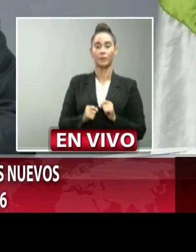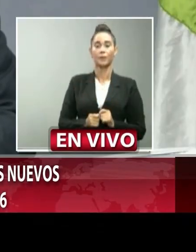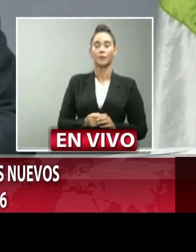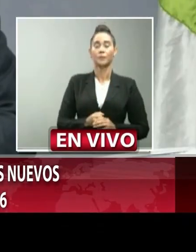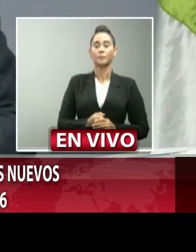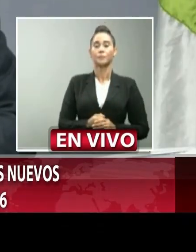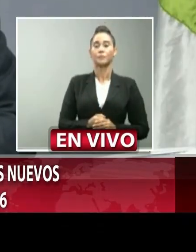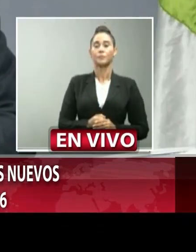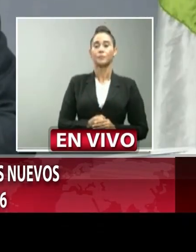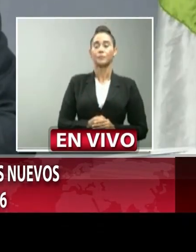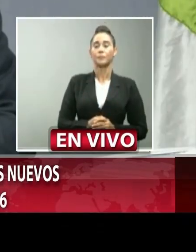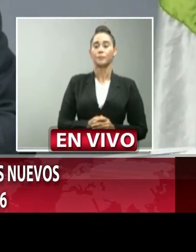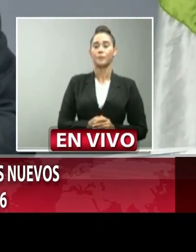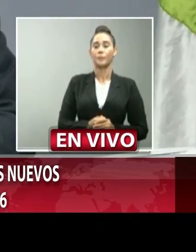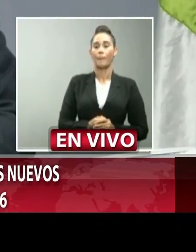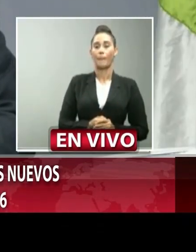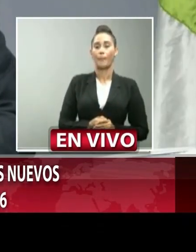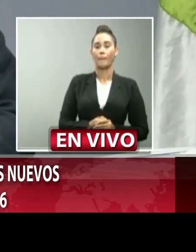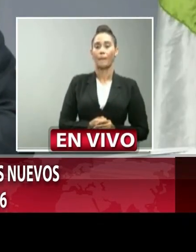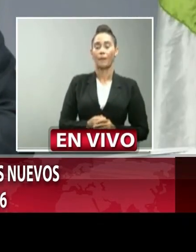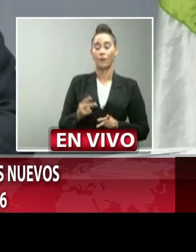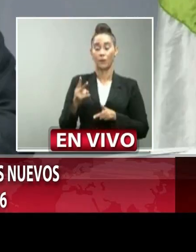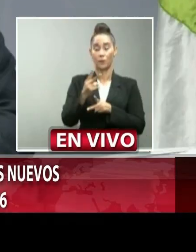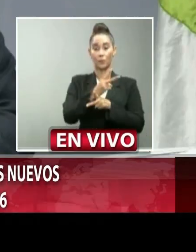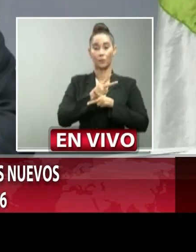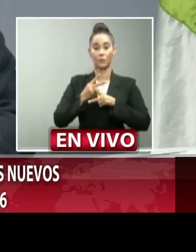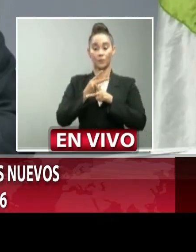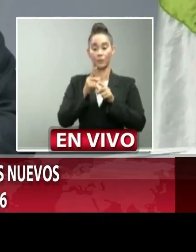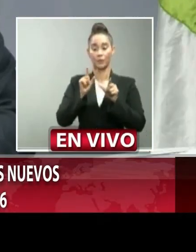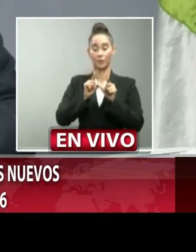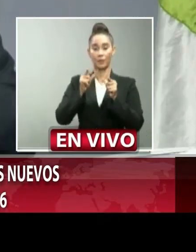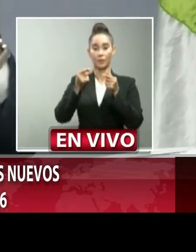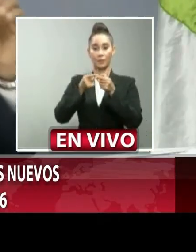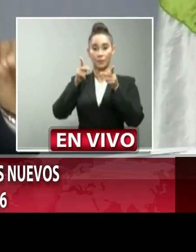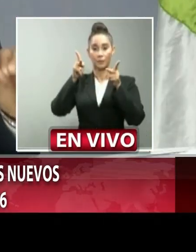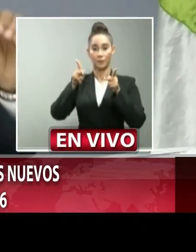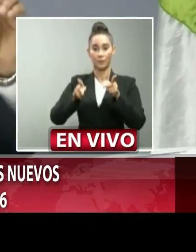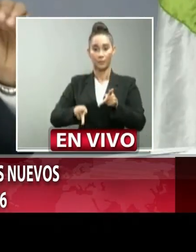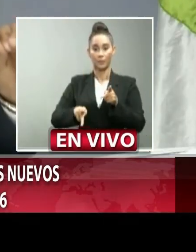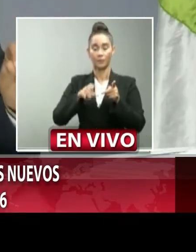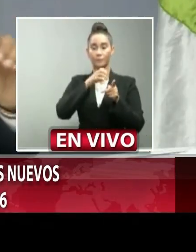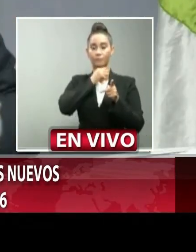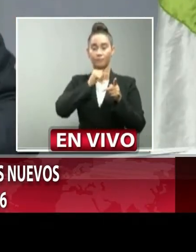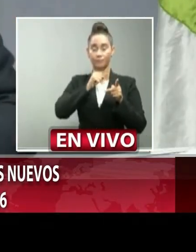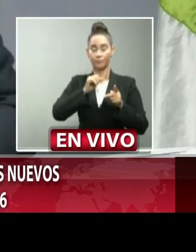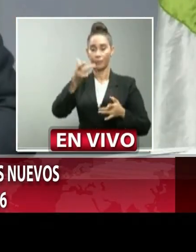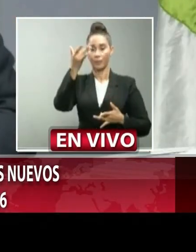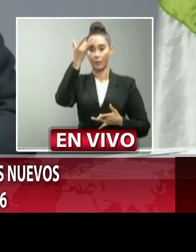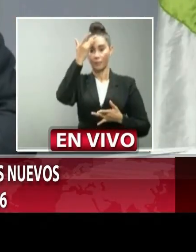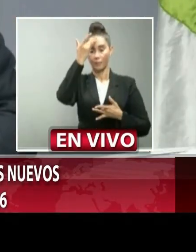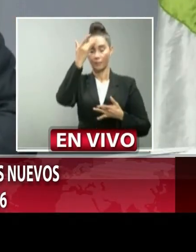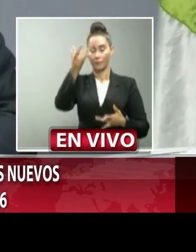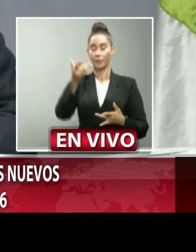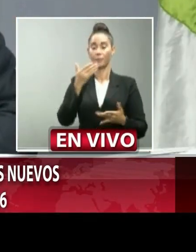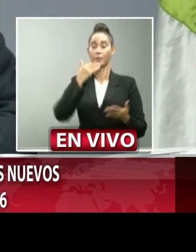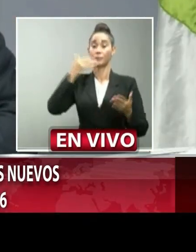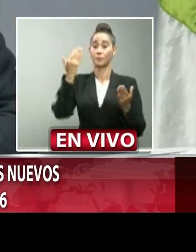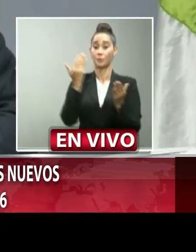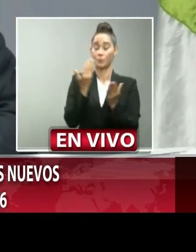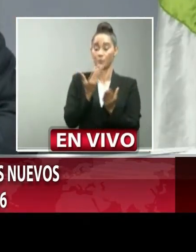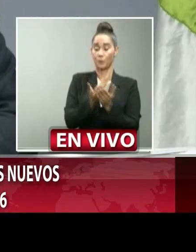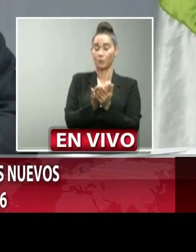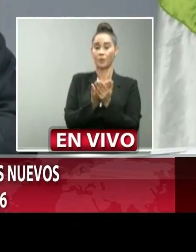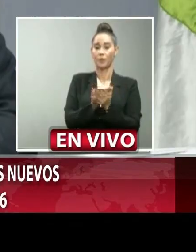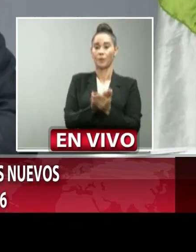proteger a estos grupos es la buena manera de contener